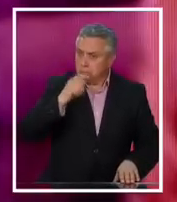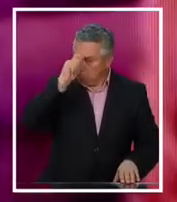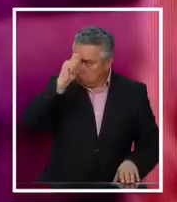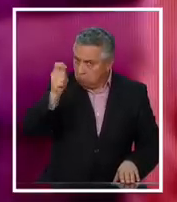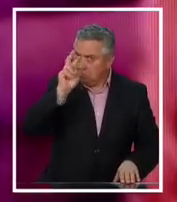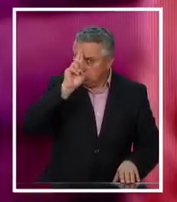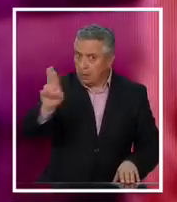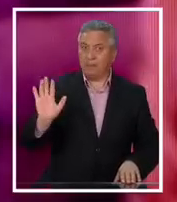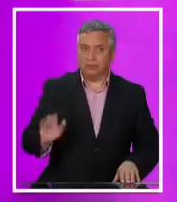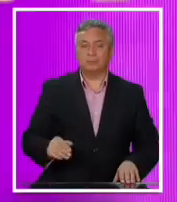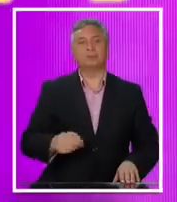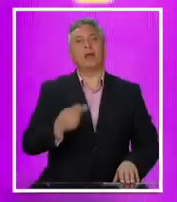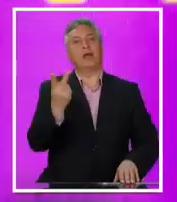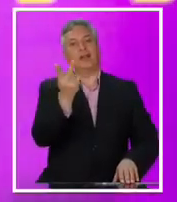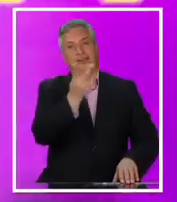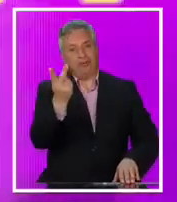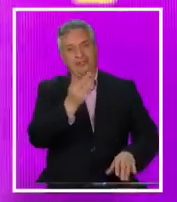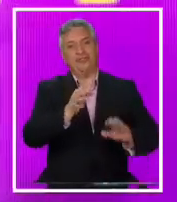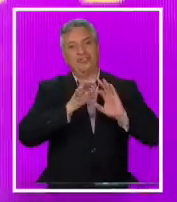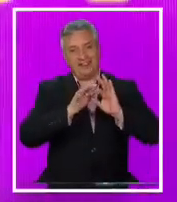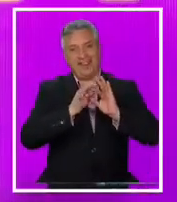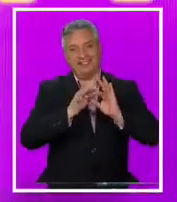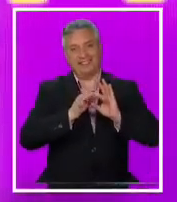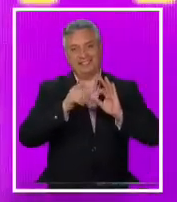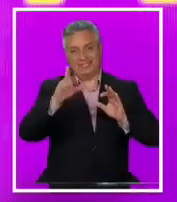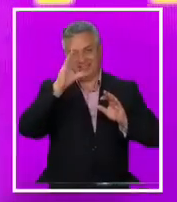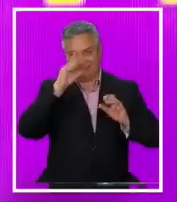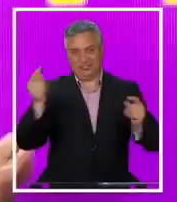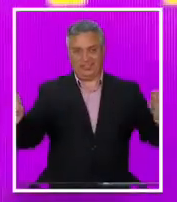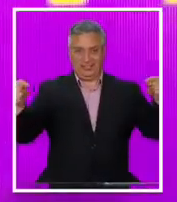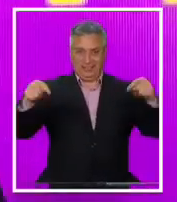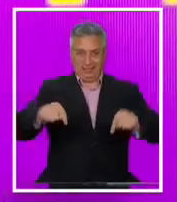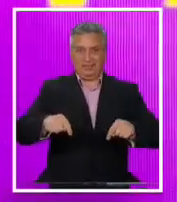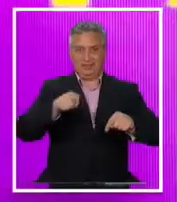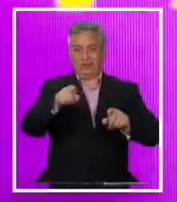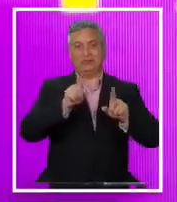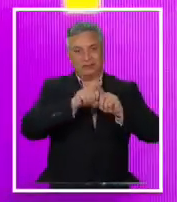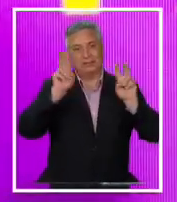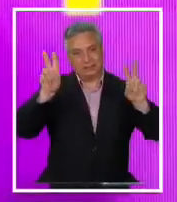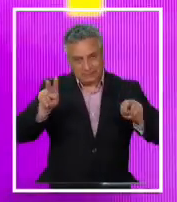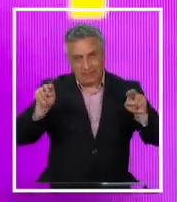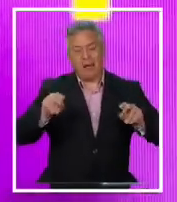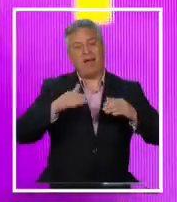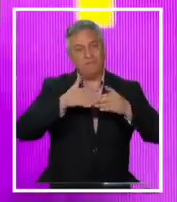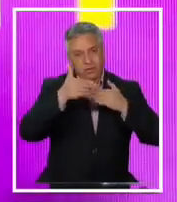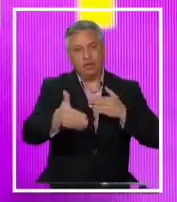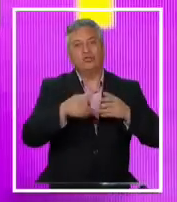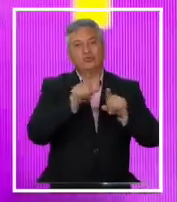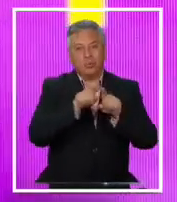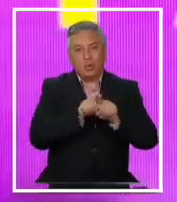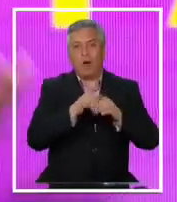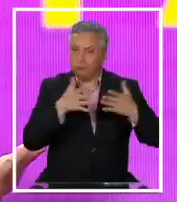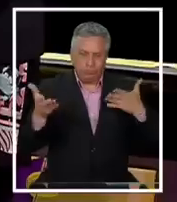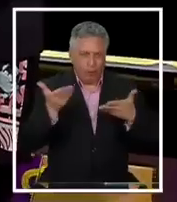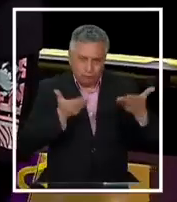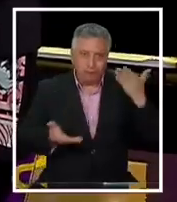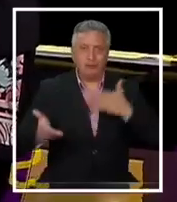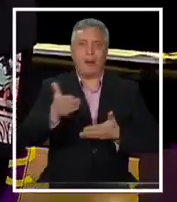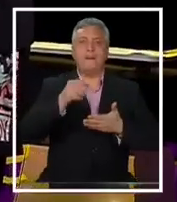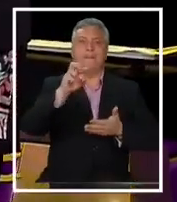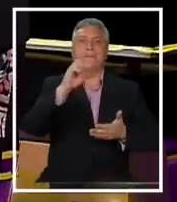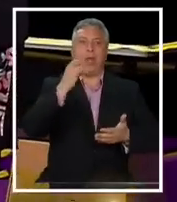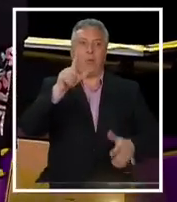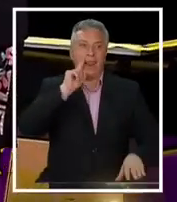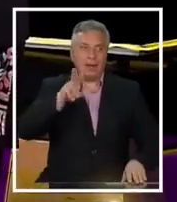Bueno, a las dos entonces les quiero agradecer por haber estado esta noche aquí tocando temas de fondo, también de forma, con la pasión que requiere un debate como este. Paulina,